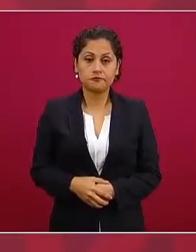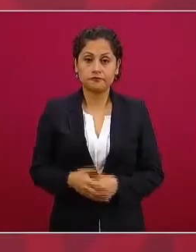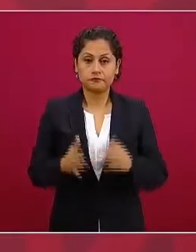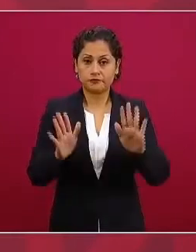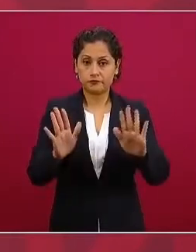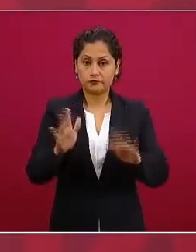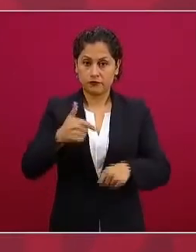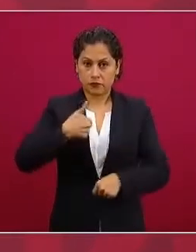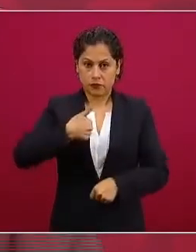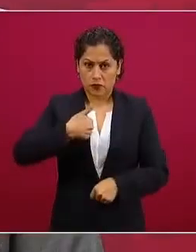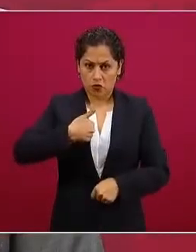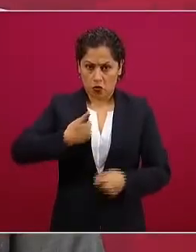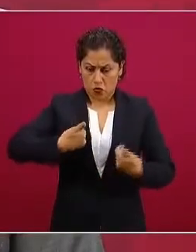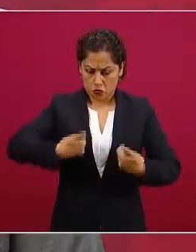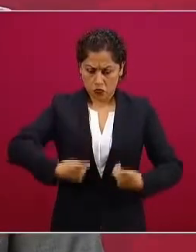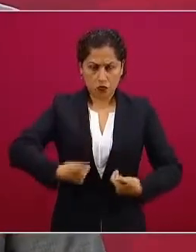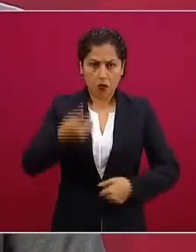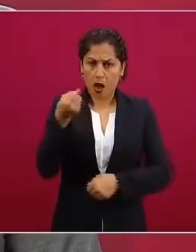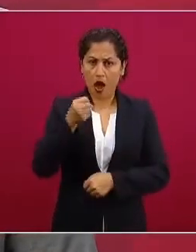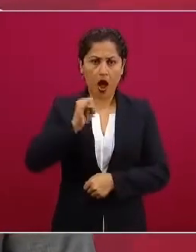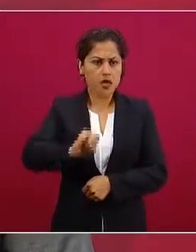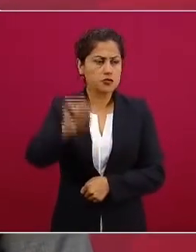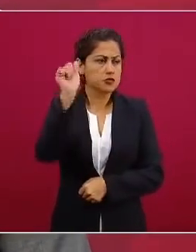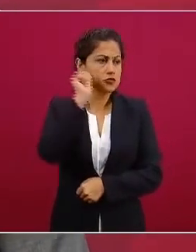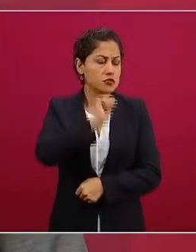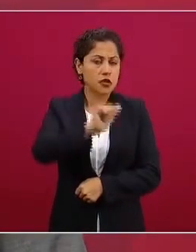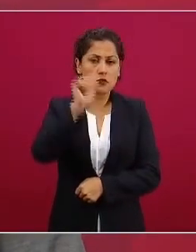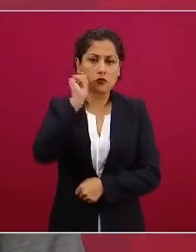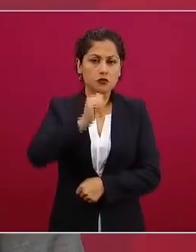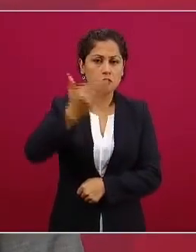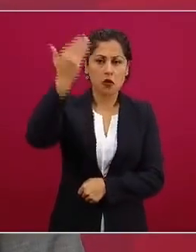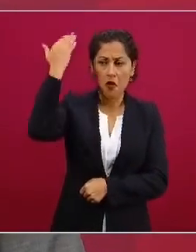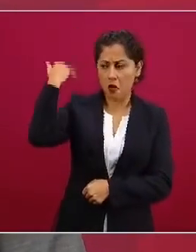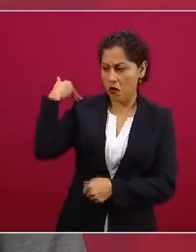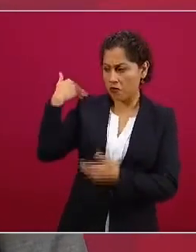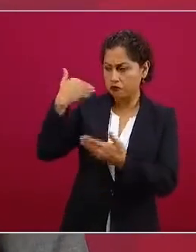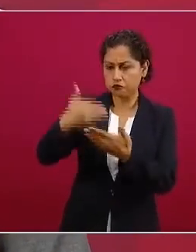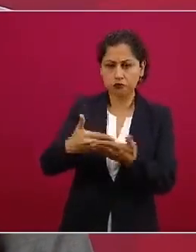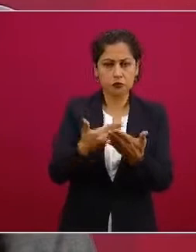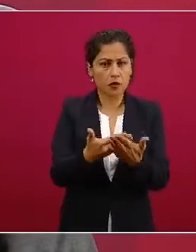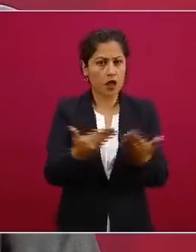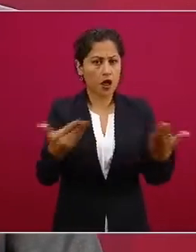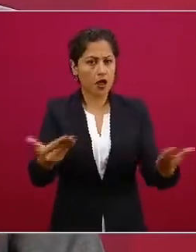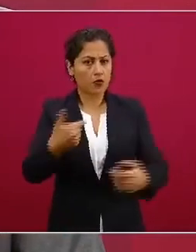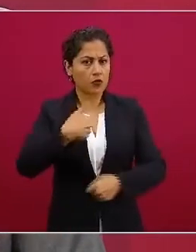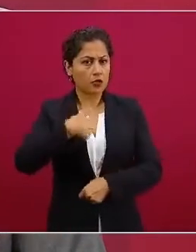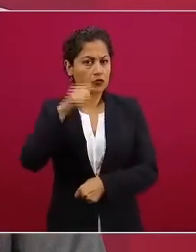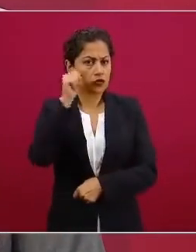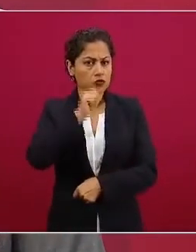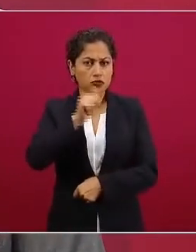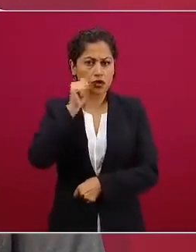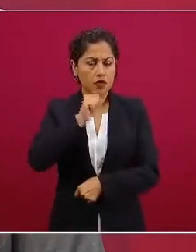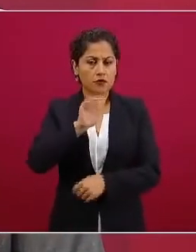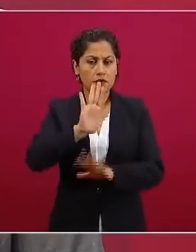lo he dicho a todos yo ya no me pertenezco